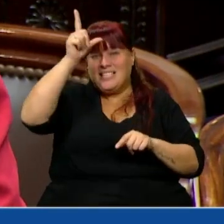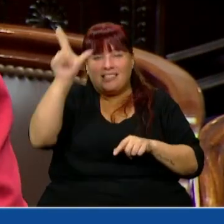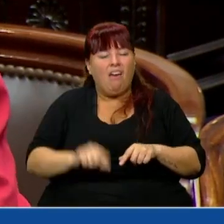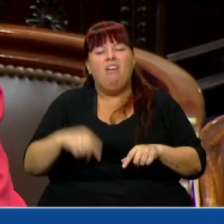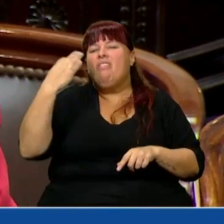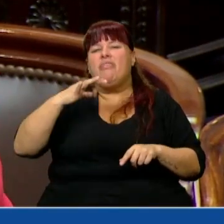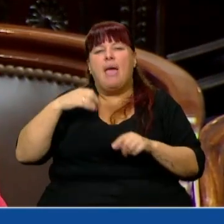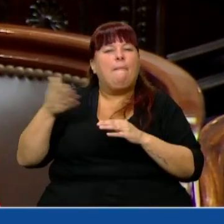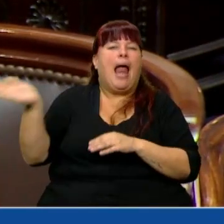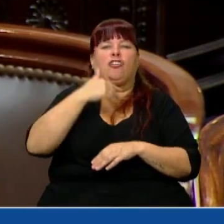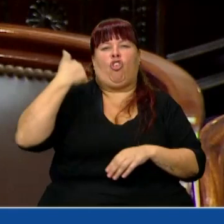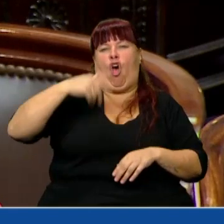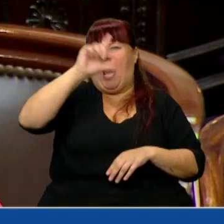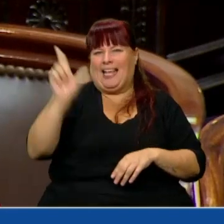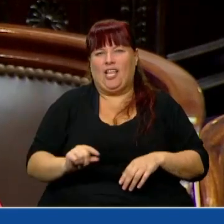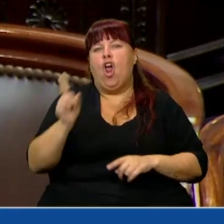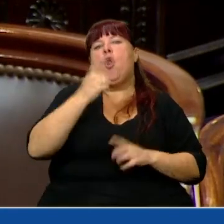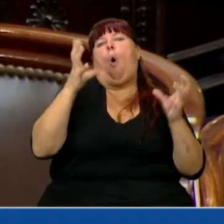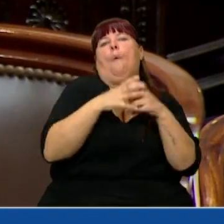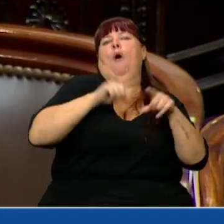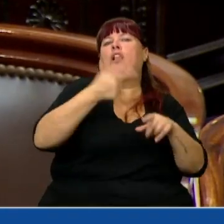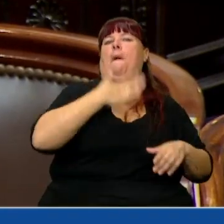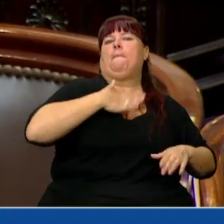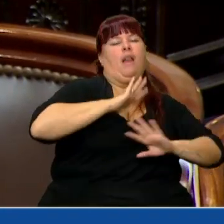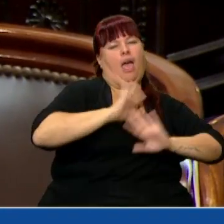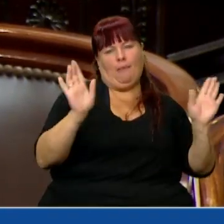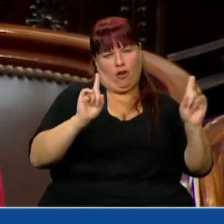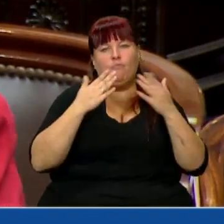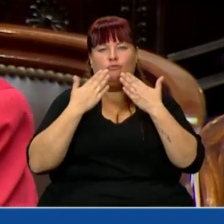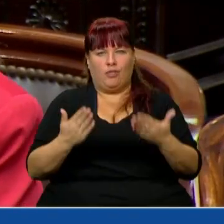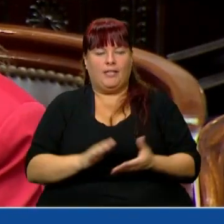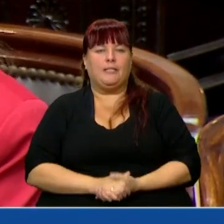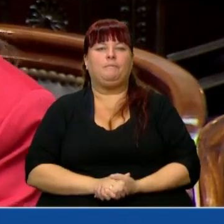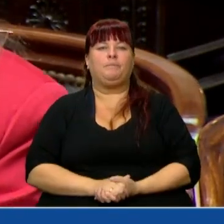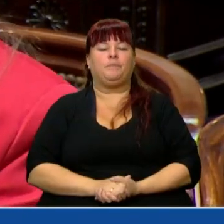tienen que ser de todos los argentinos, no de un solo partido político. Muchas gracias.